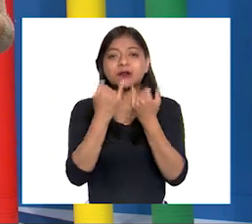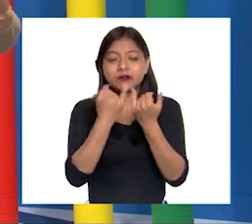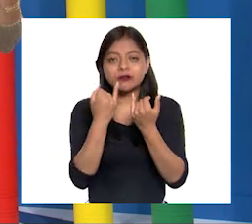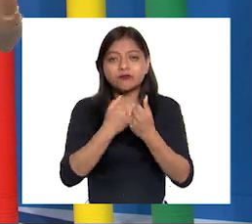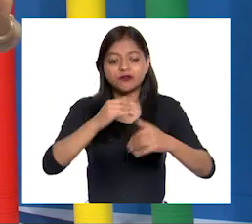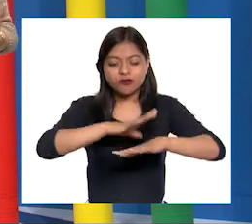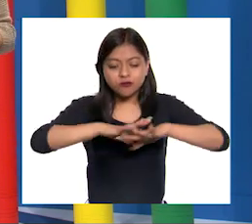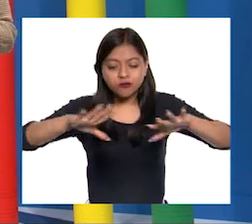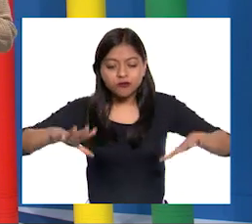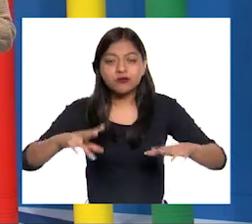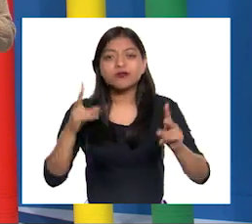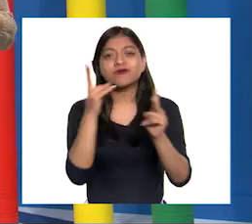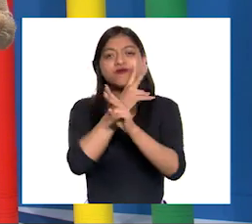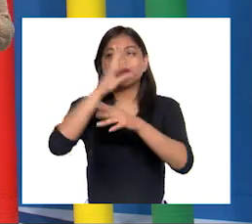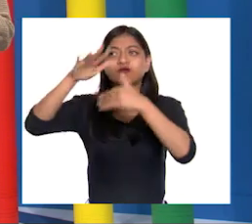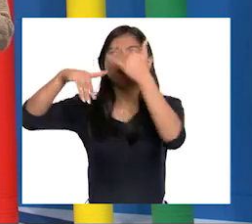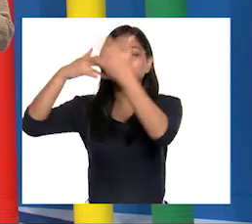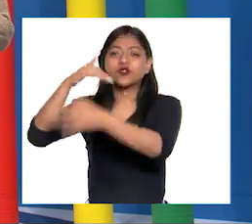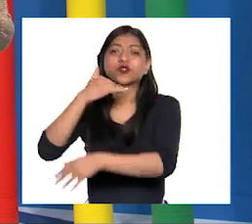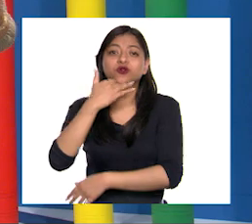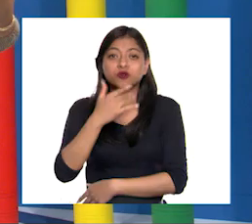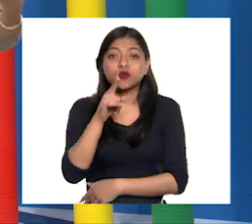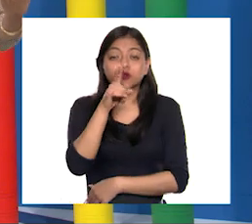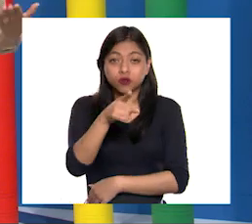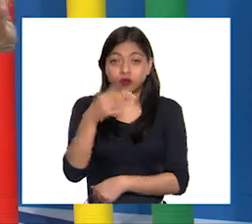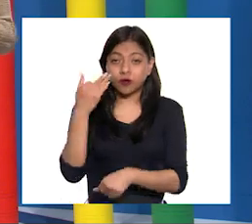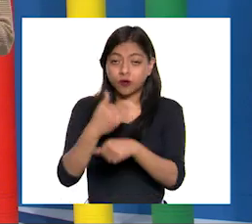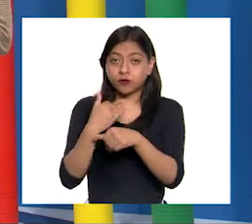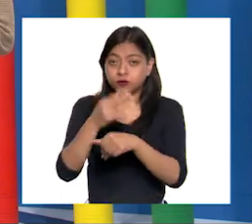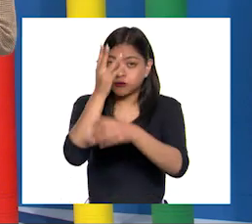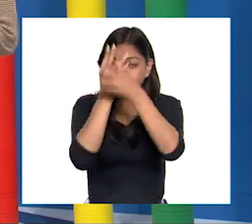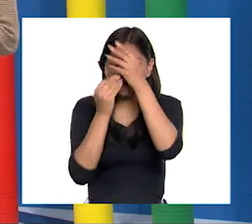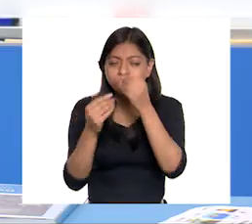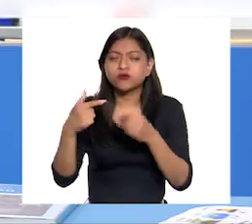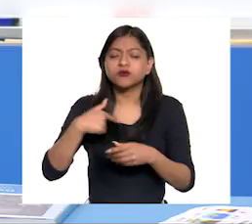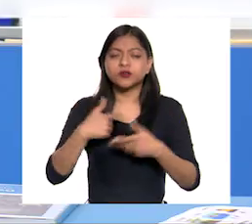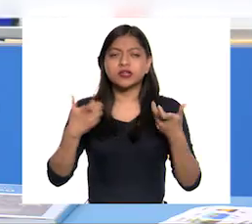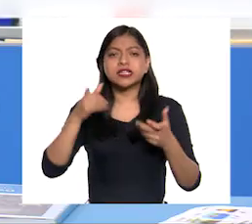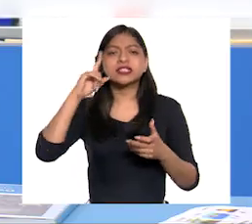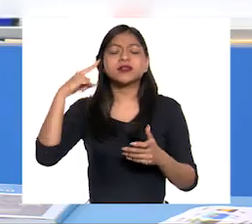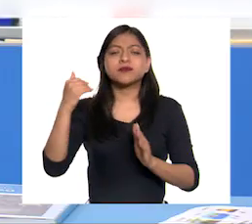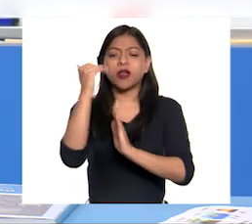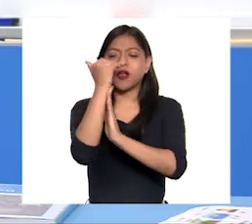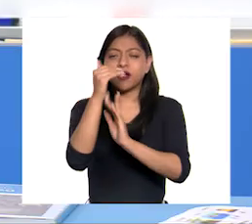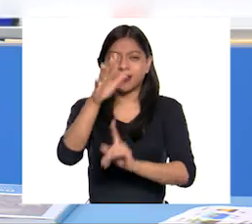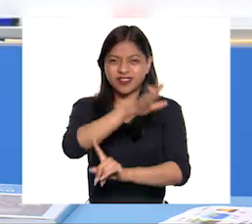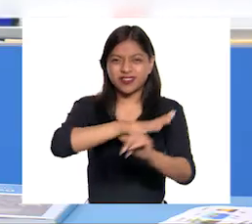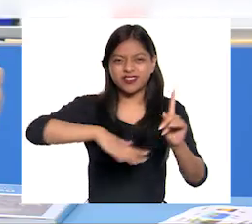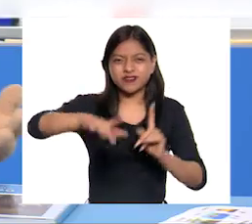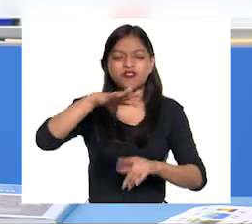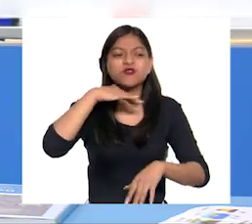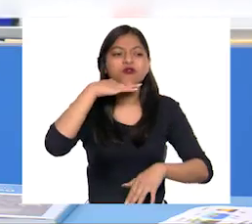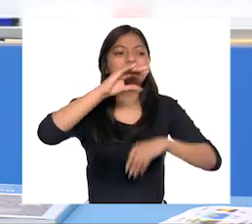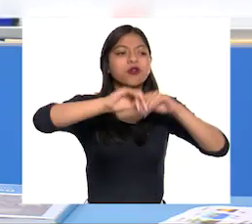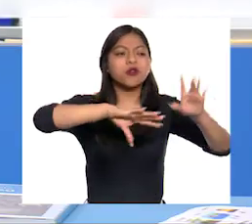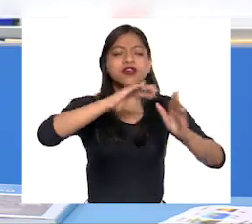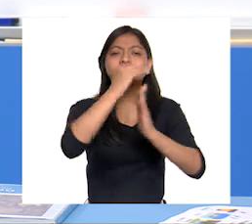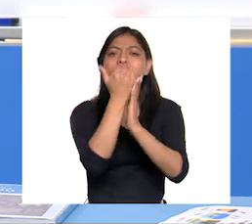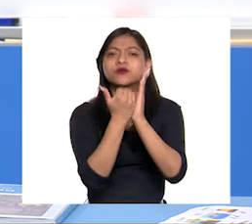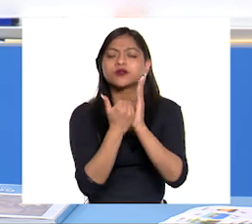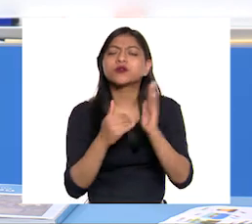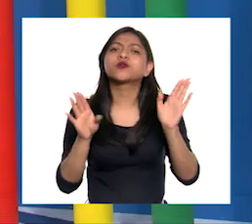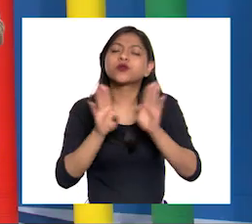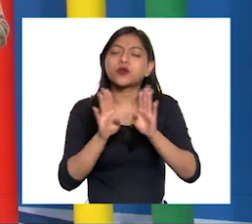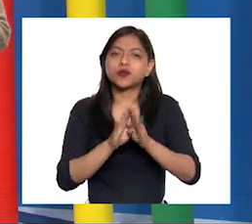con estas acciones podemos contribuir a reducir el impacto en la naturaleza Ah, ¿todas nuestras actividades?